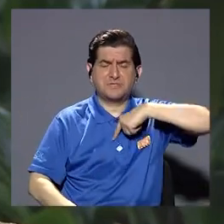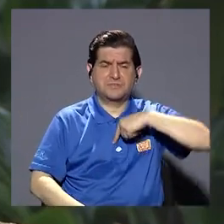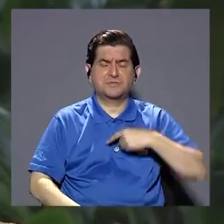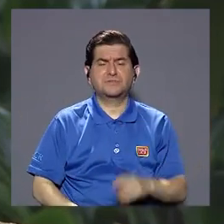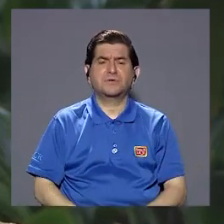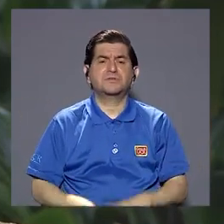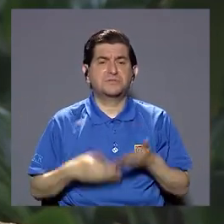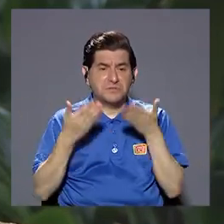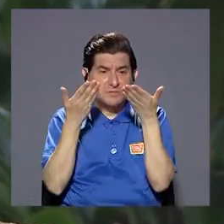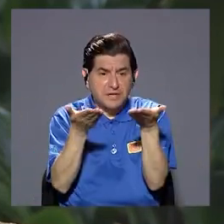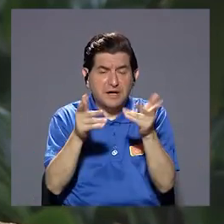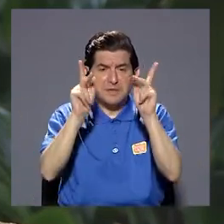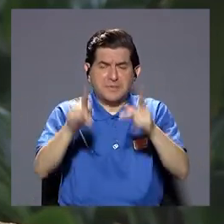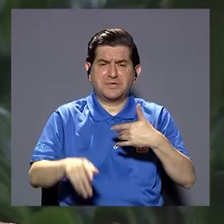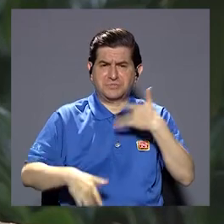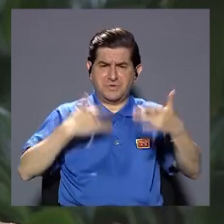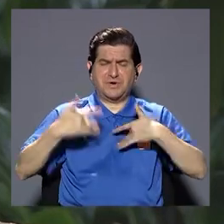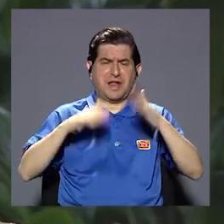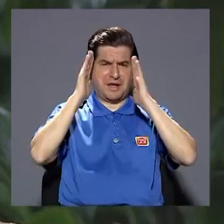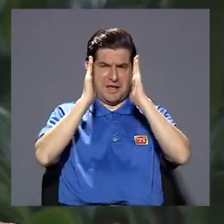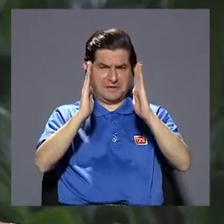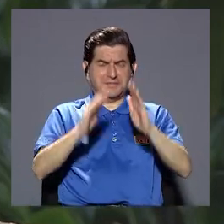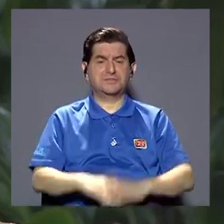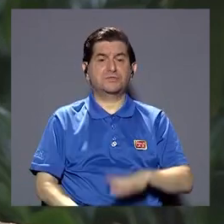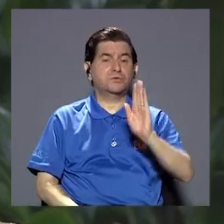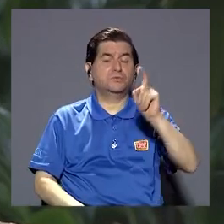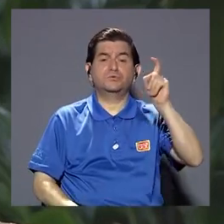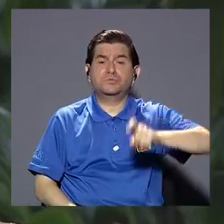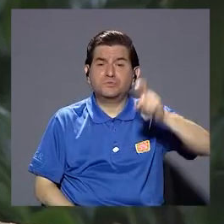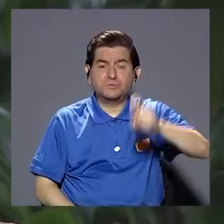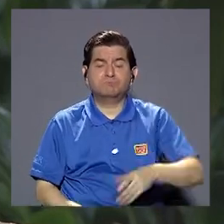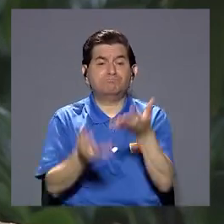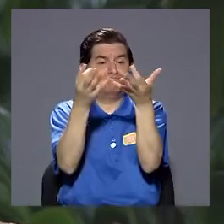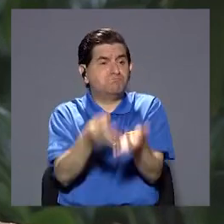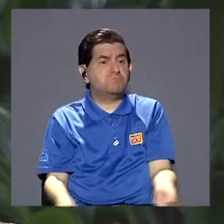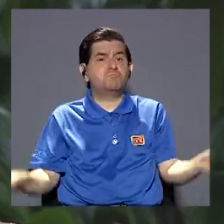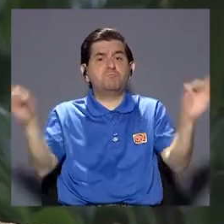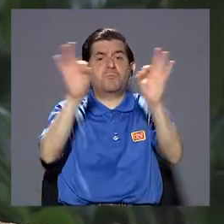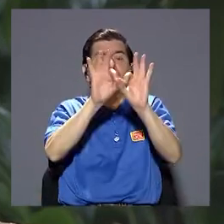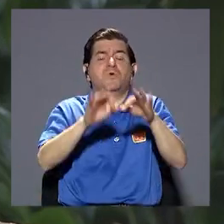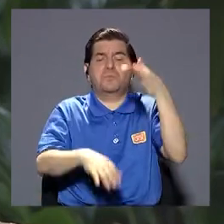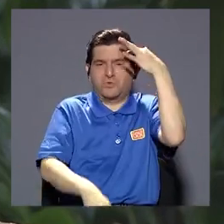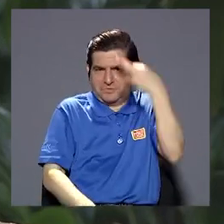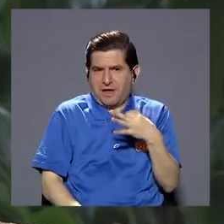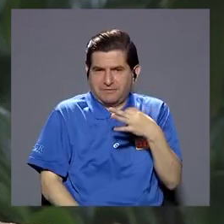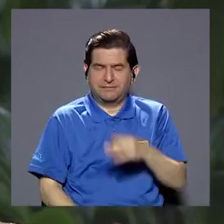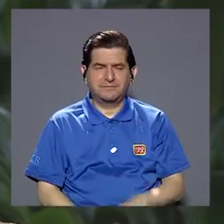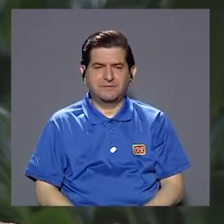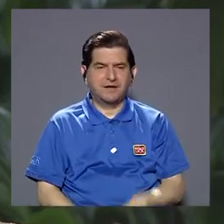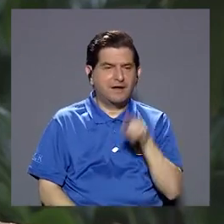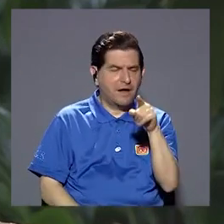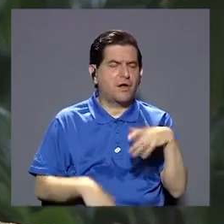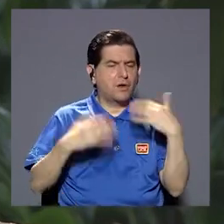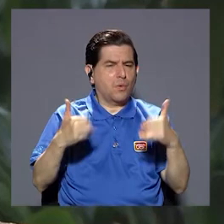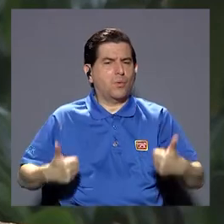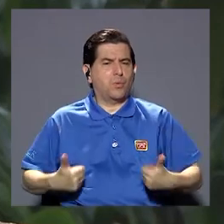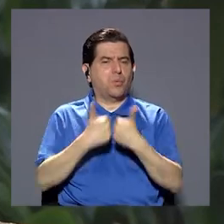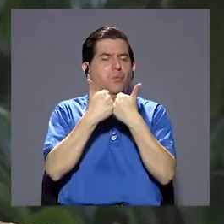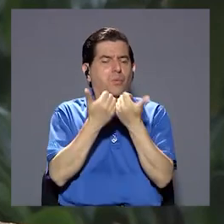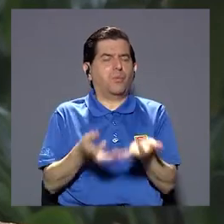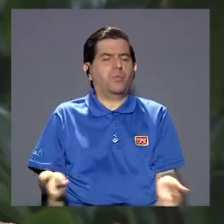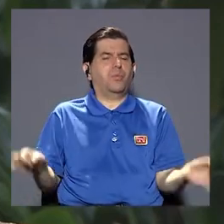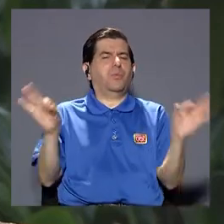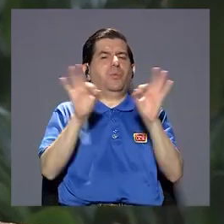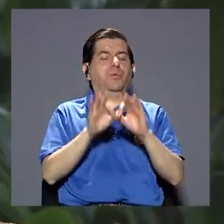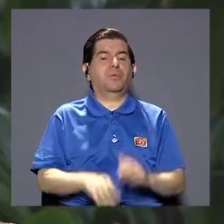preocupamos porque las personas se sientan satisfechas que dentro del contexto de los servicios que nosotros ofrecemos pues la persona sienta que está siendo